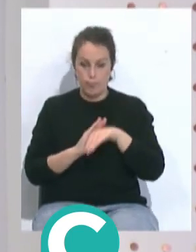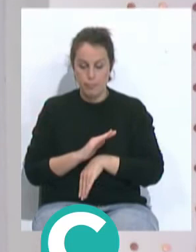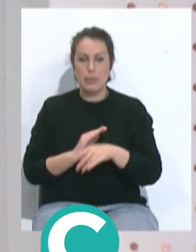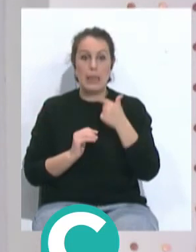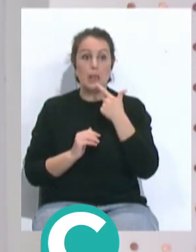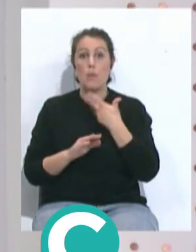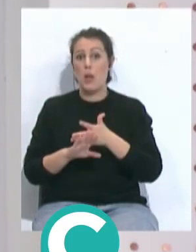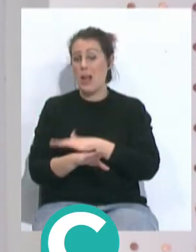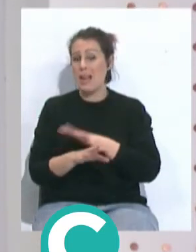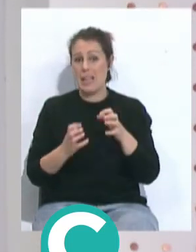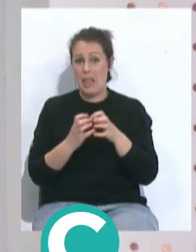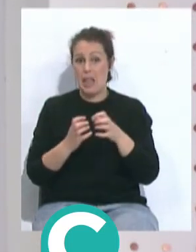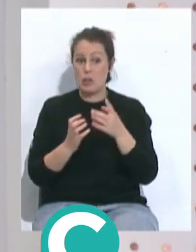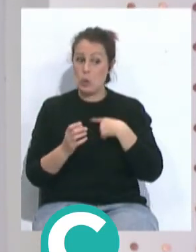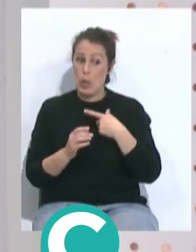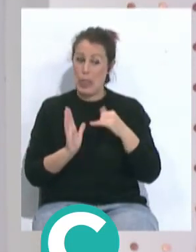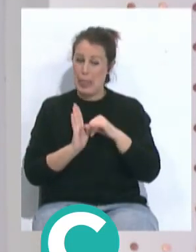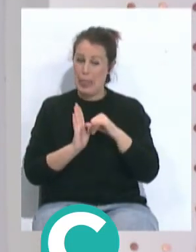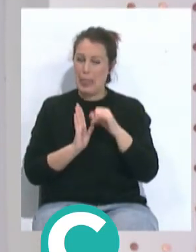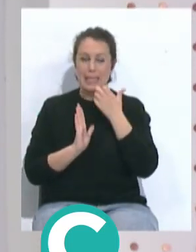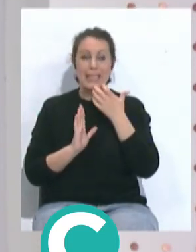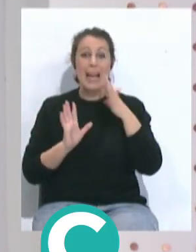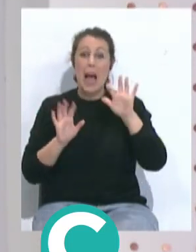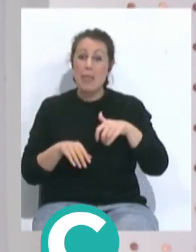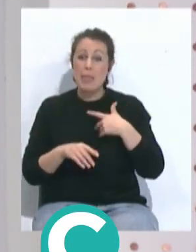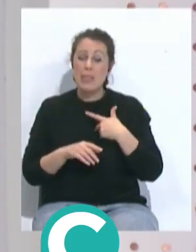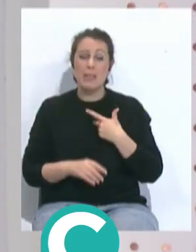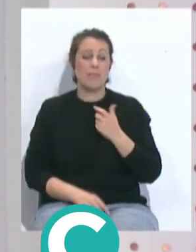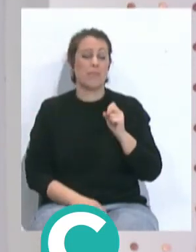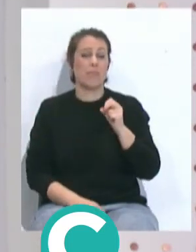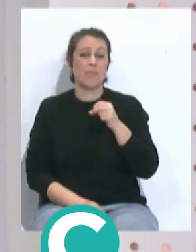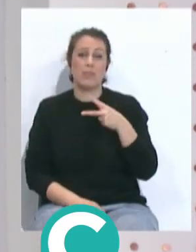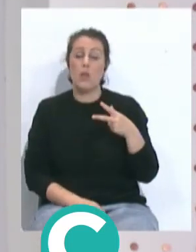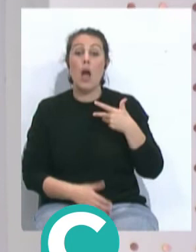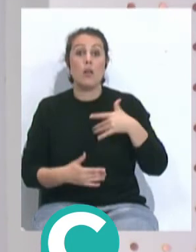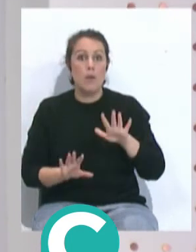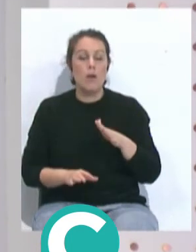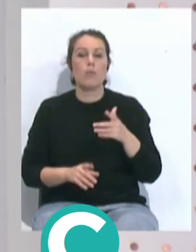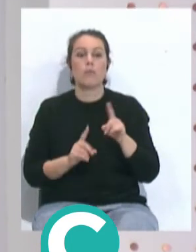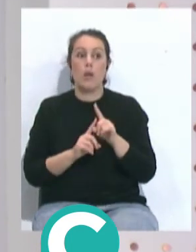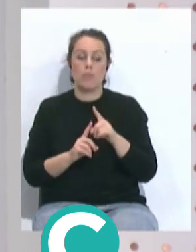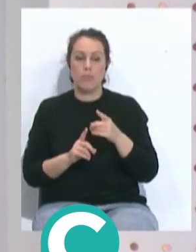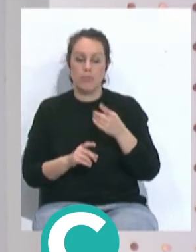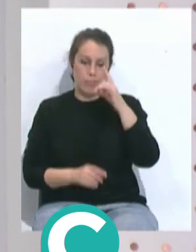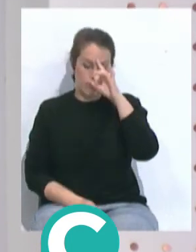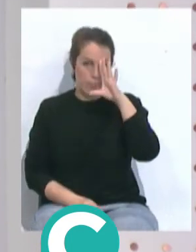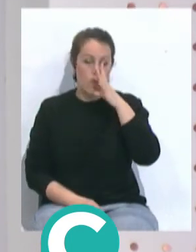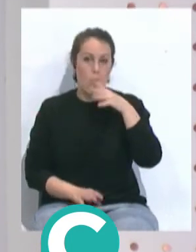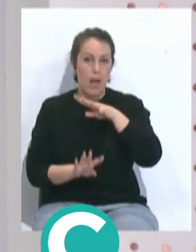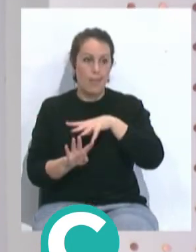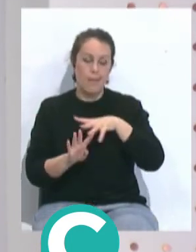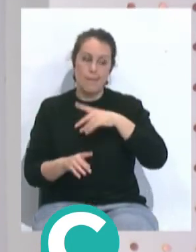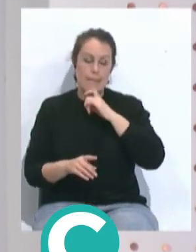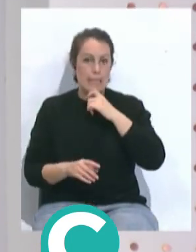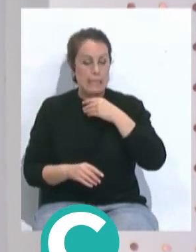ya te digo, Mallorca y Granada creo que los tenemos a tiro, Hugo, si el Cádiz es capaz de conseguir un resultado que a lo mejor puede resultar sorpresivo, porque el calendario